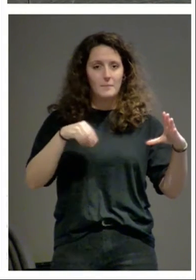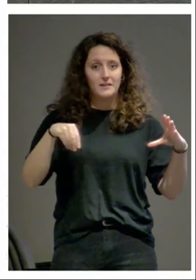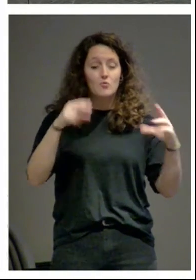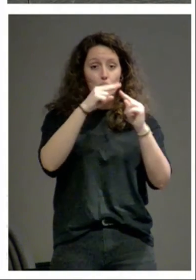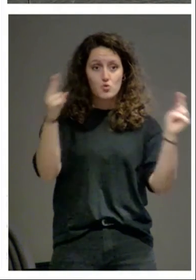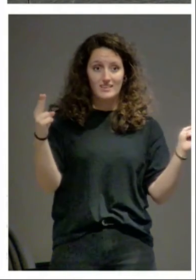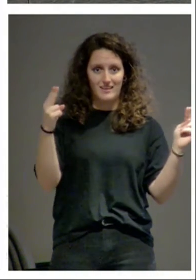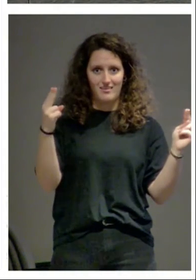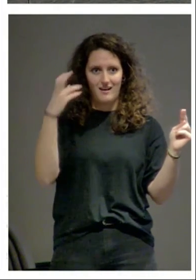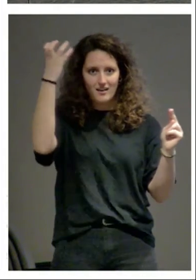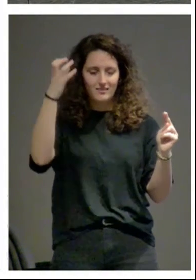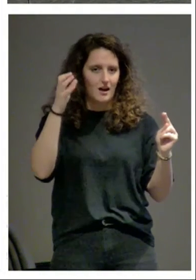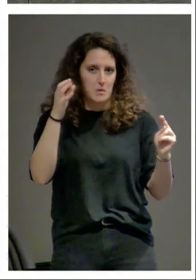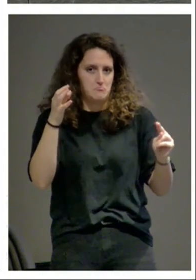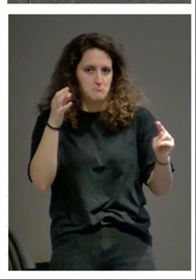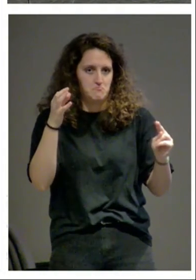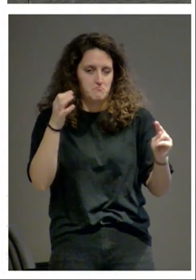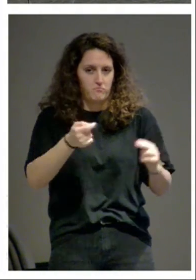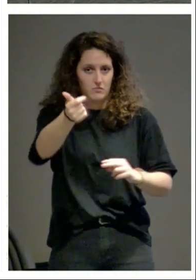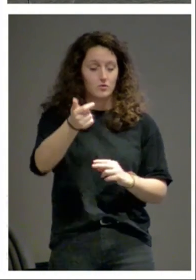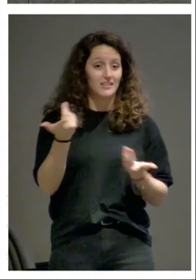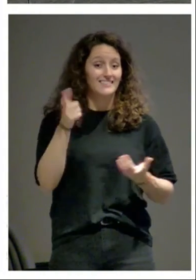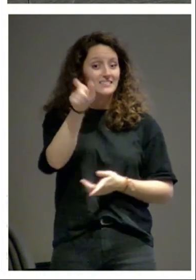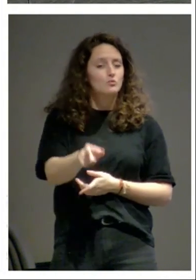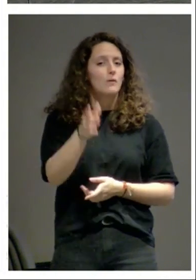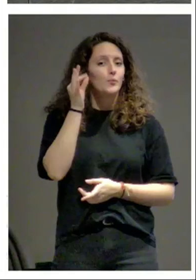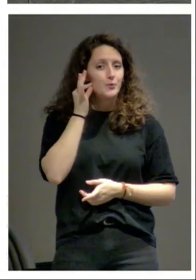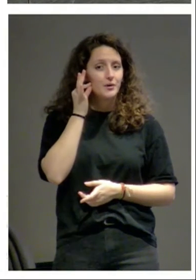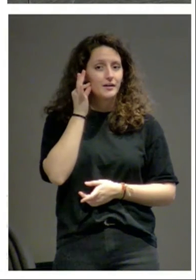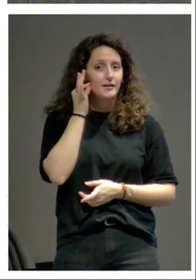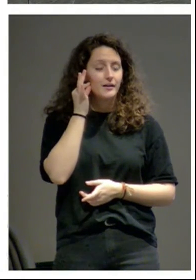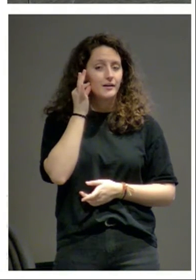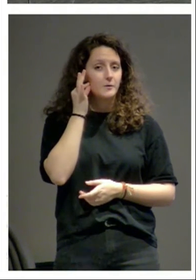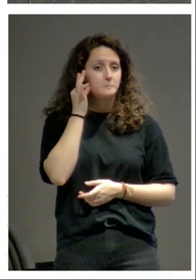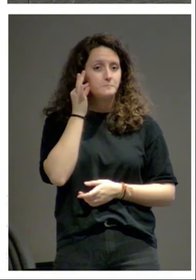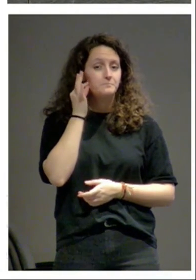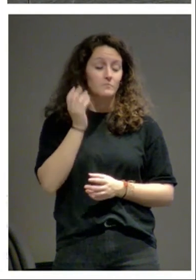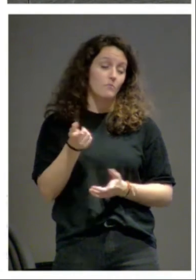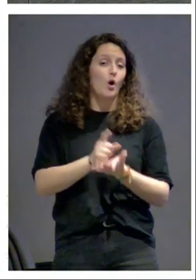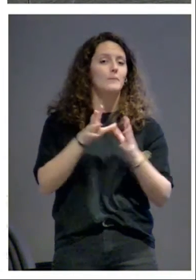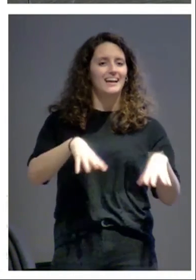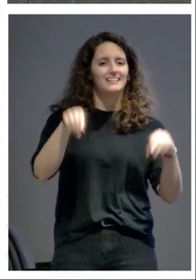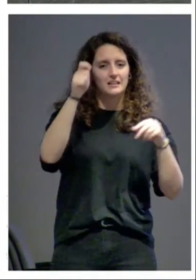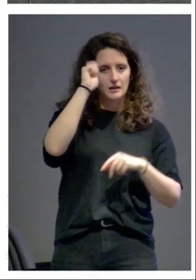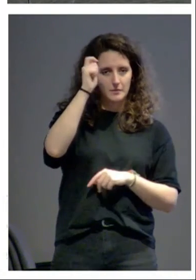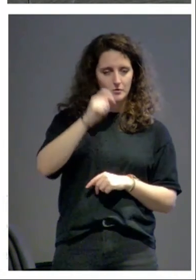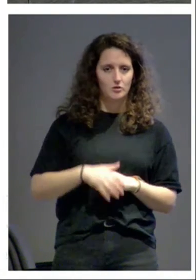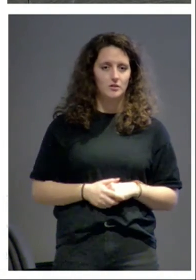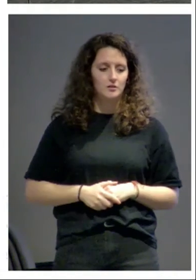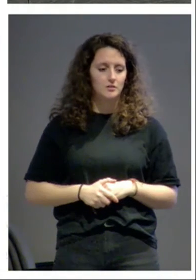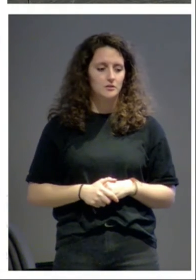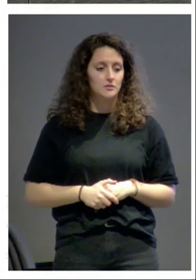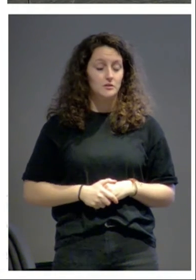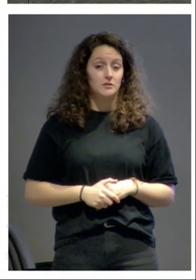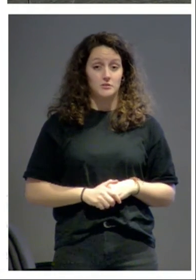de Puente la reina y es una mujer de nuevo la catedral de Pamplona y luego